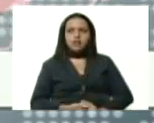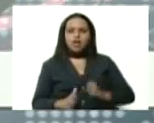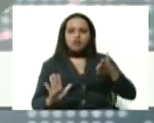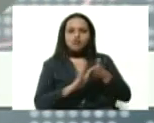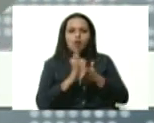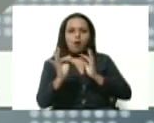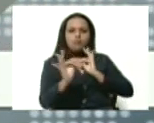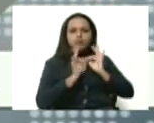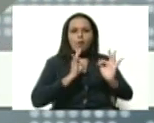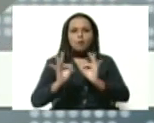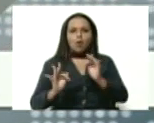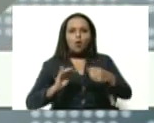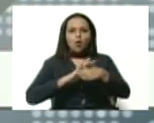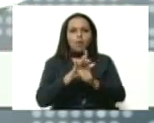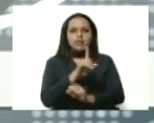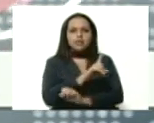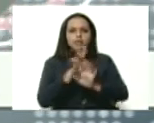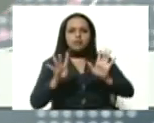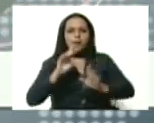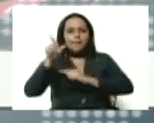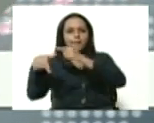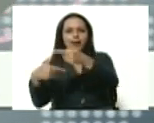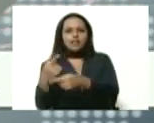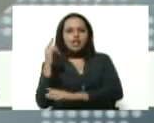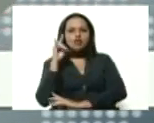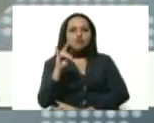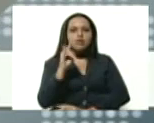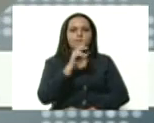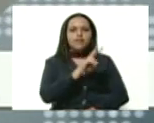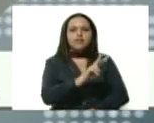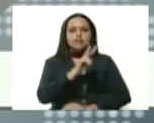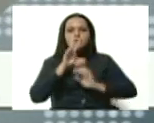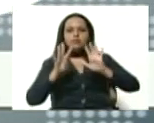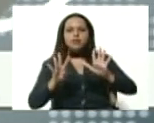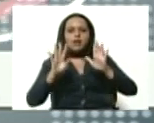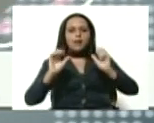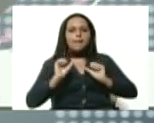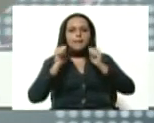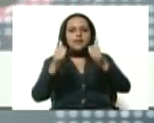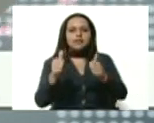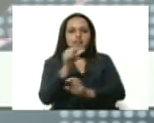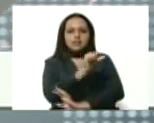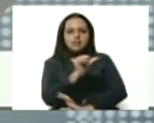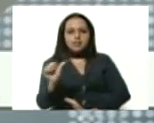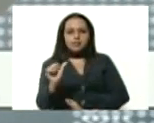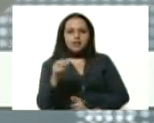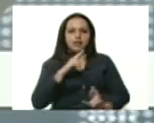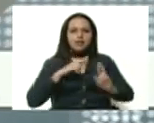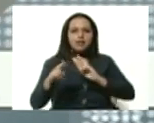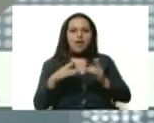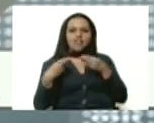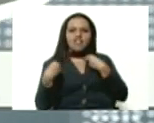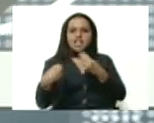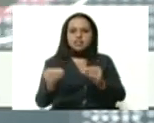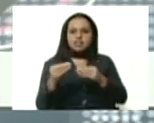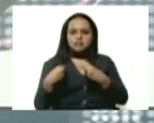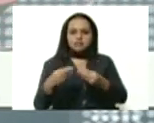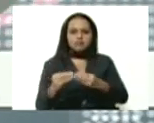por COVID-19. Mañana lunes 29, inicia la semana correspondiente a la flexibilización